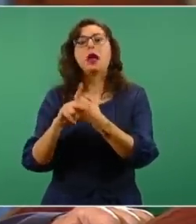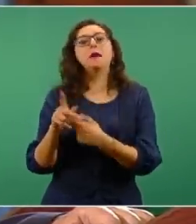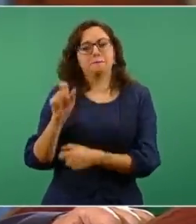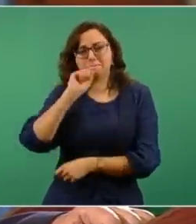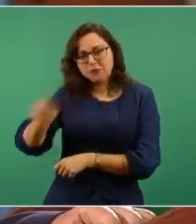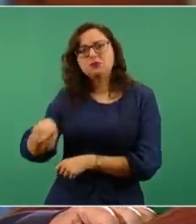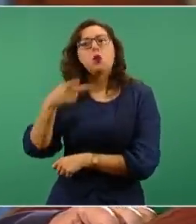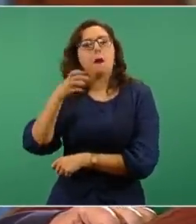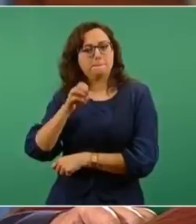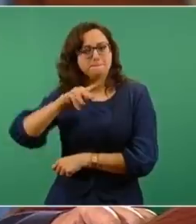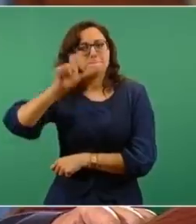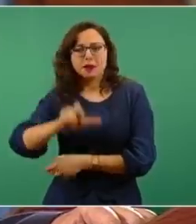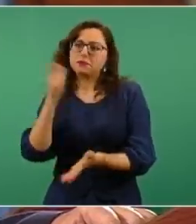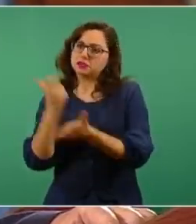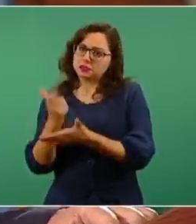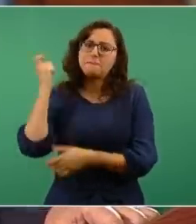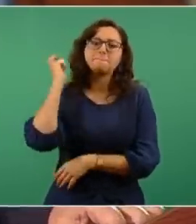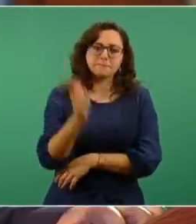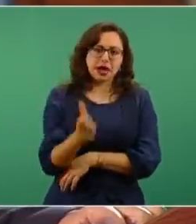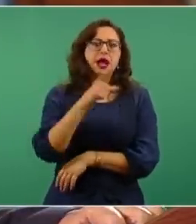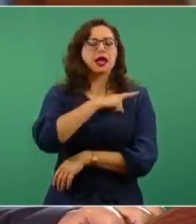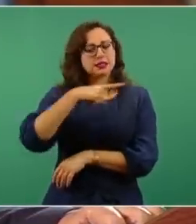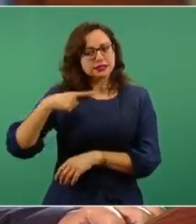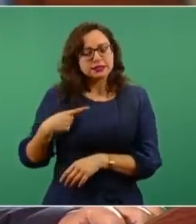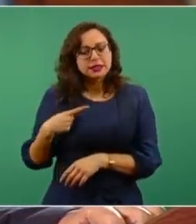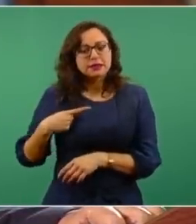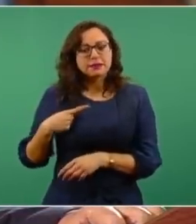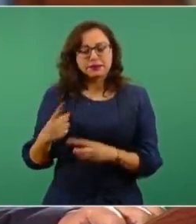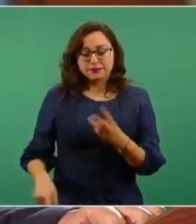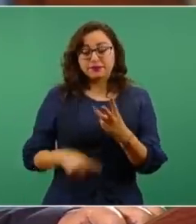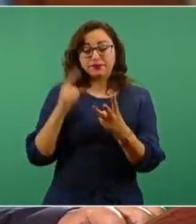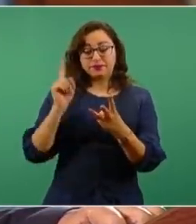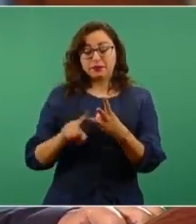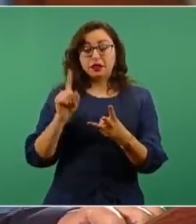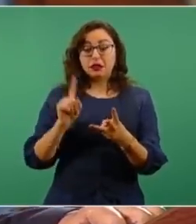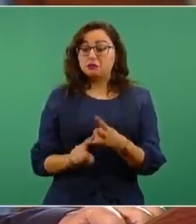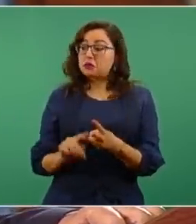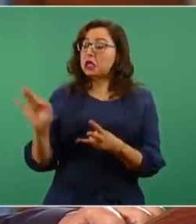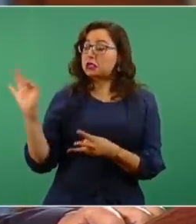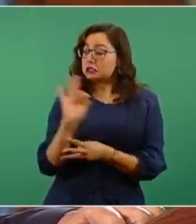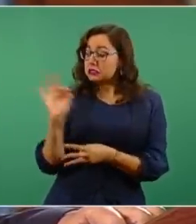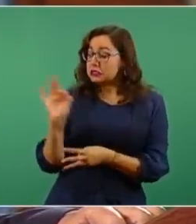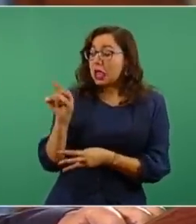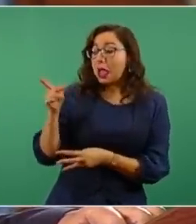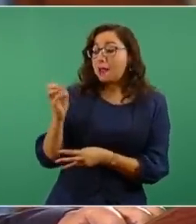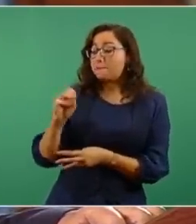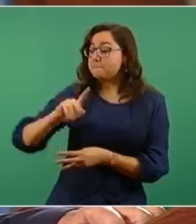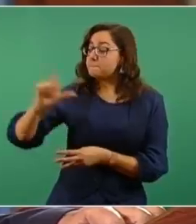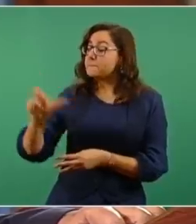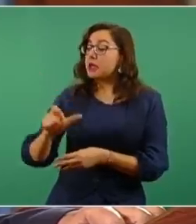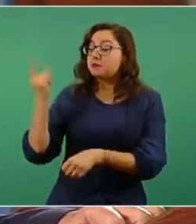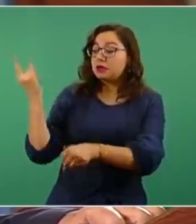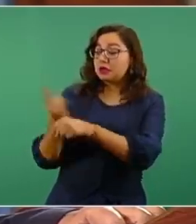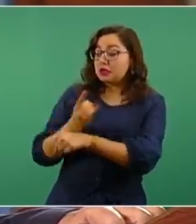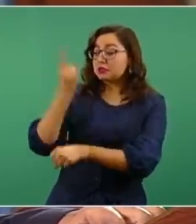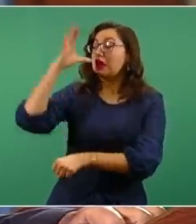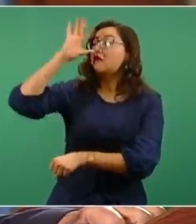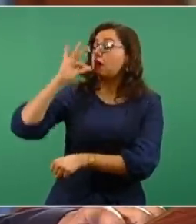las penalizaciones establecidas eran desproporcionadas e inequitativas.